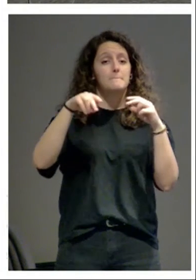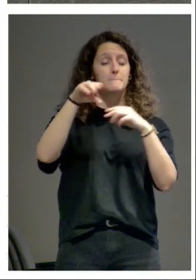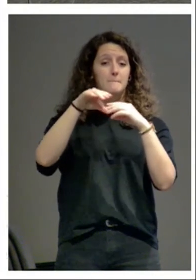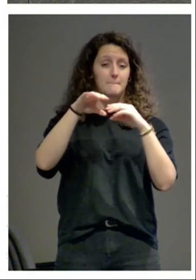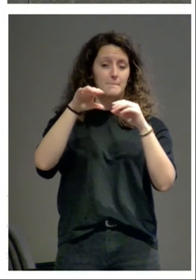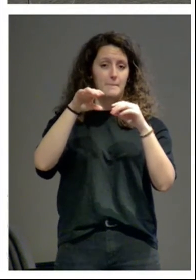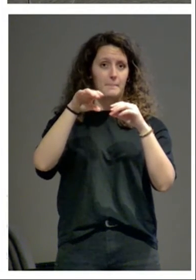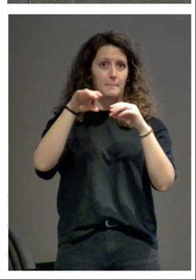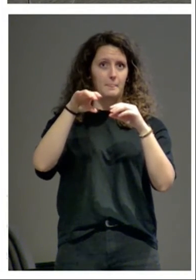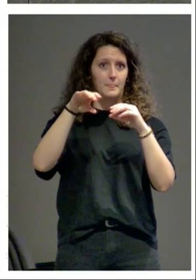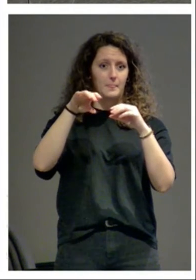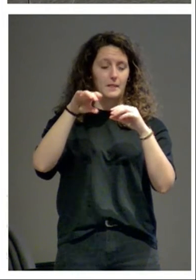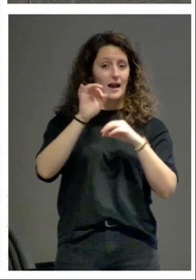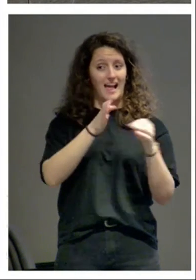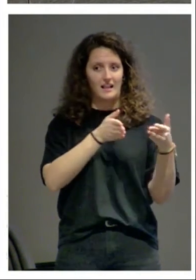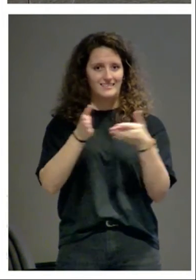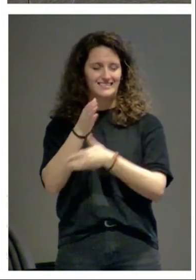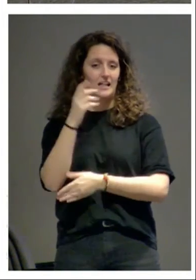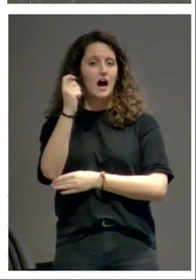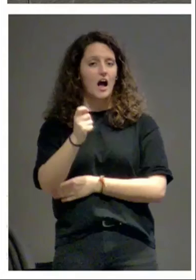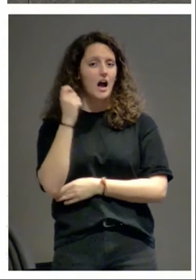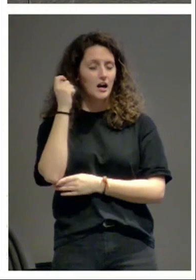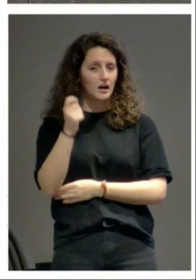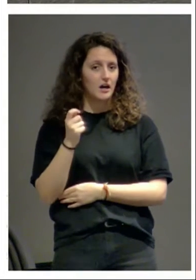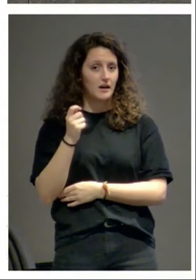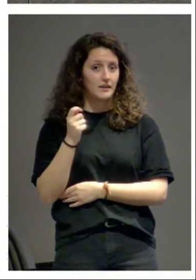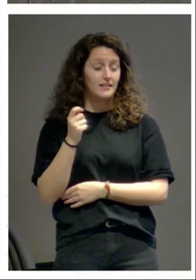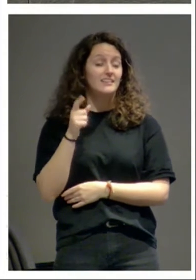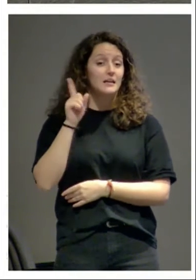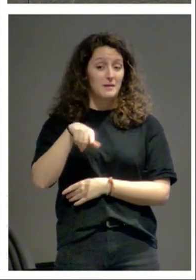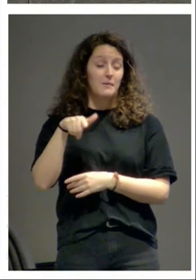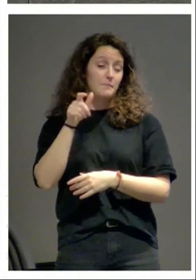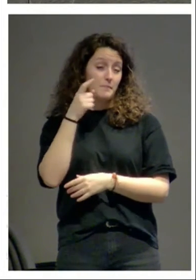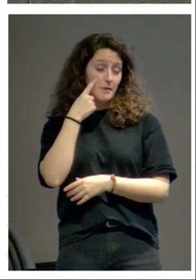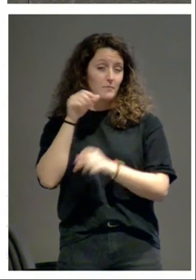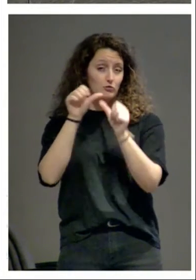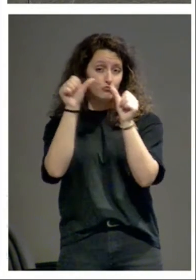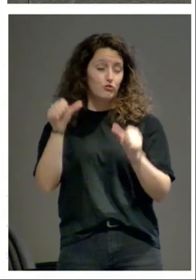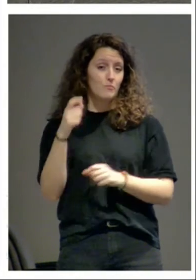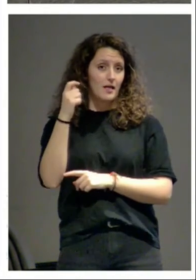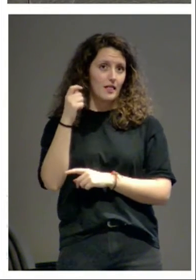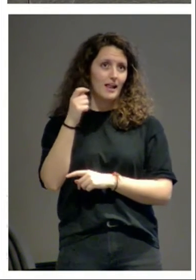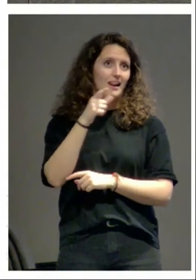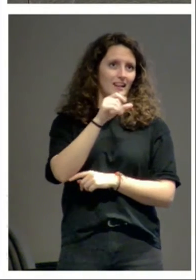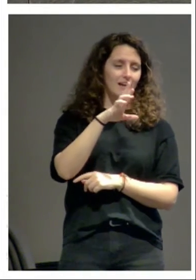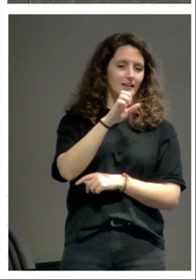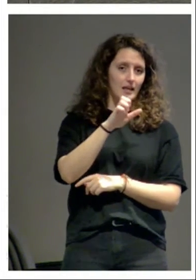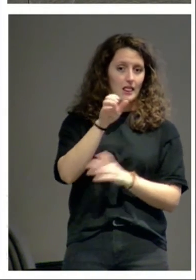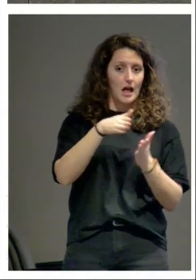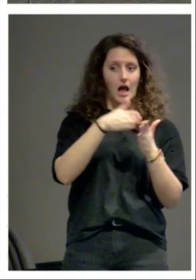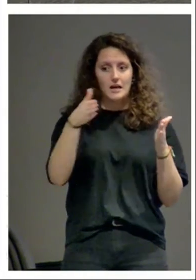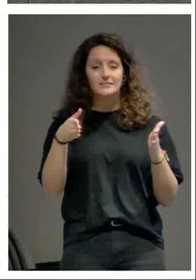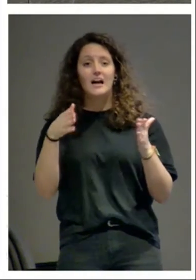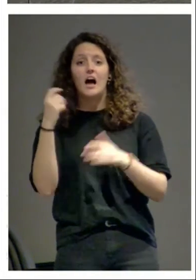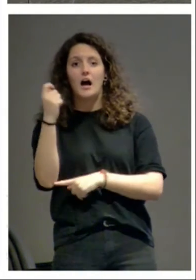hacia Jaca y ahora vemos como las fórmulas de Jaca de Leire que va hacia Jaca y ahora vemos como las